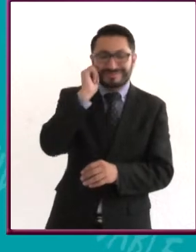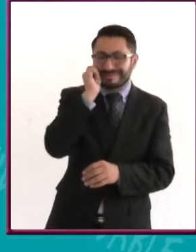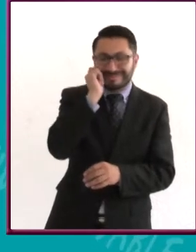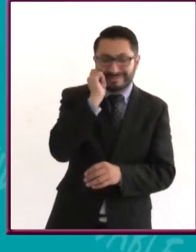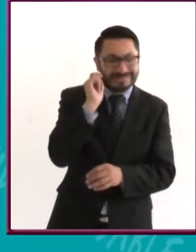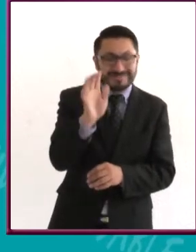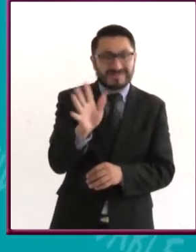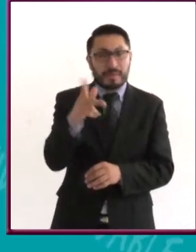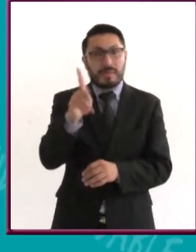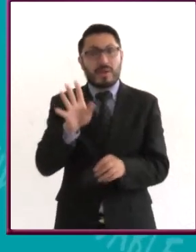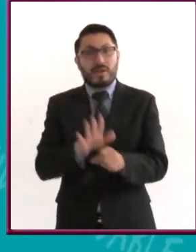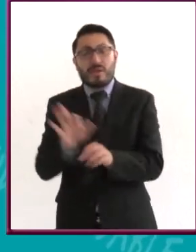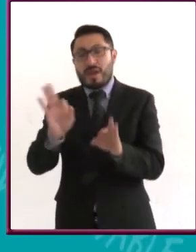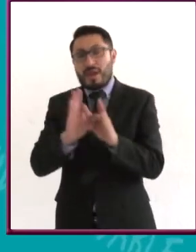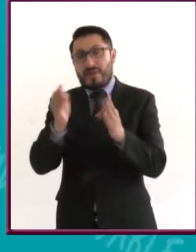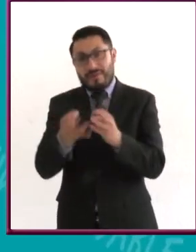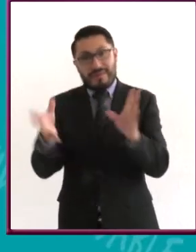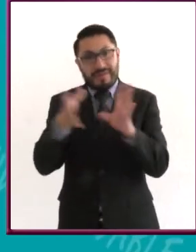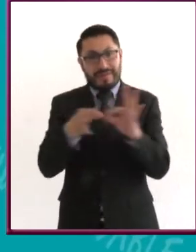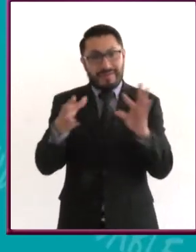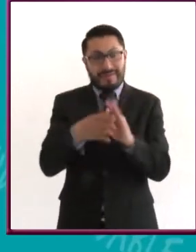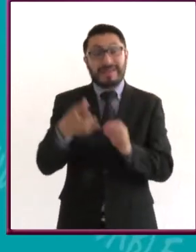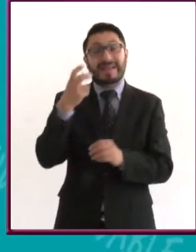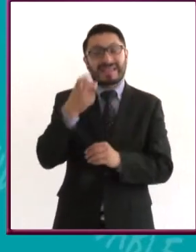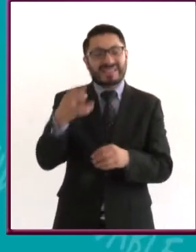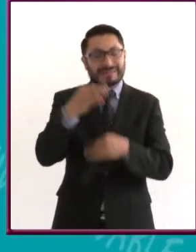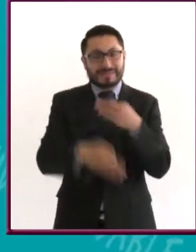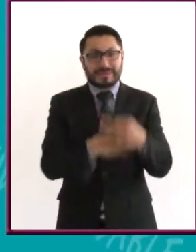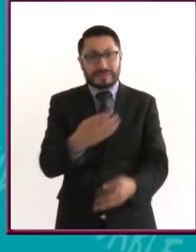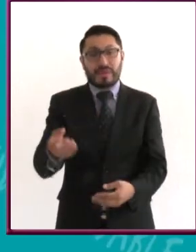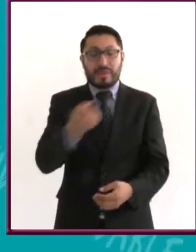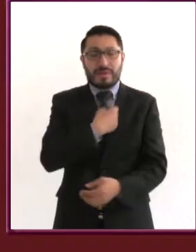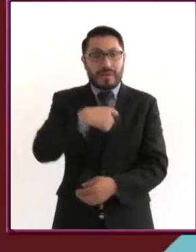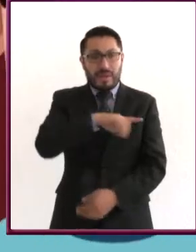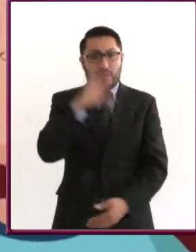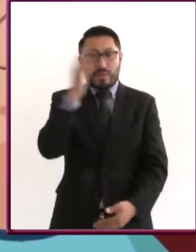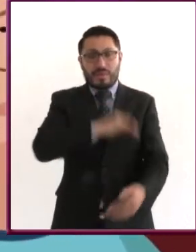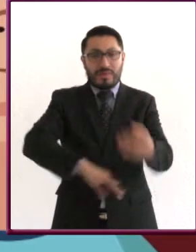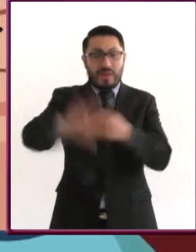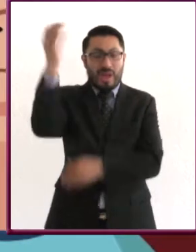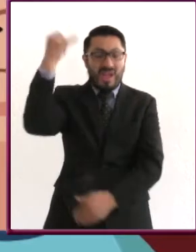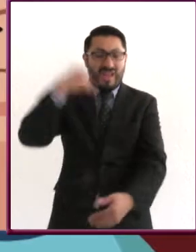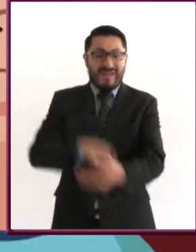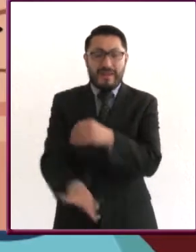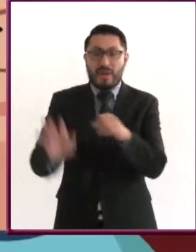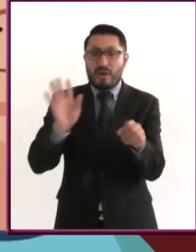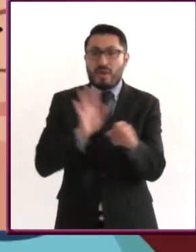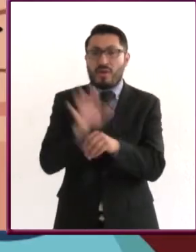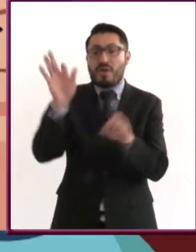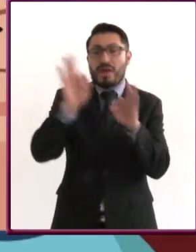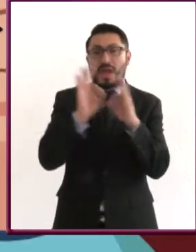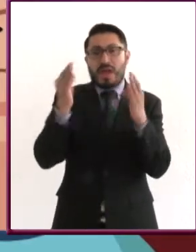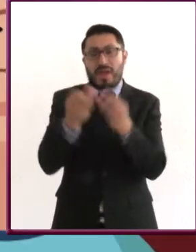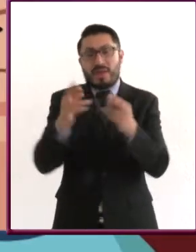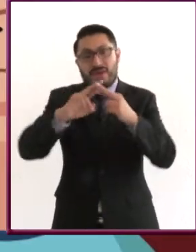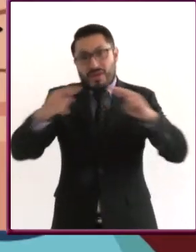hablamos lo define todo. Nuestra salud, nuestro éxito o fracaso, el tipo de relaciones que tenemos.